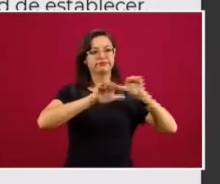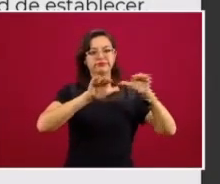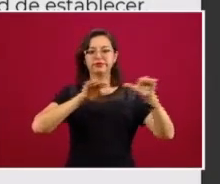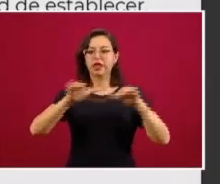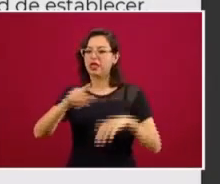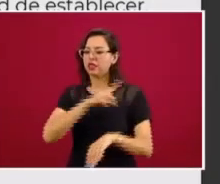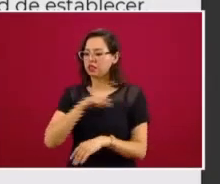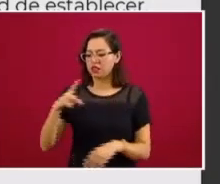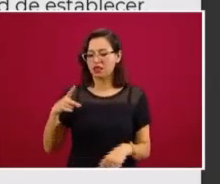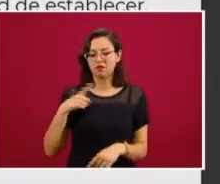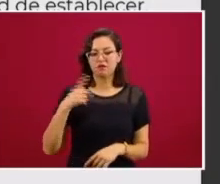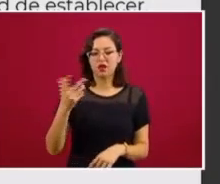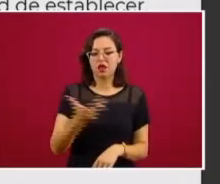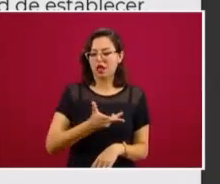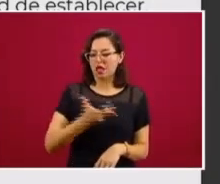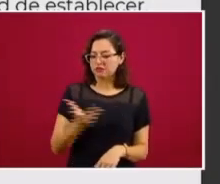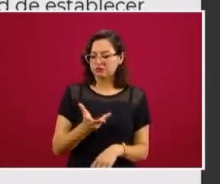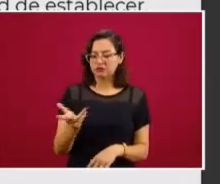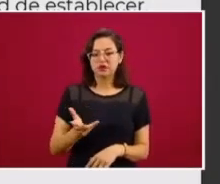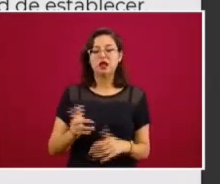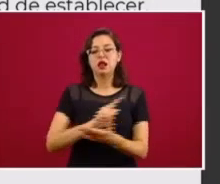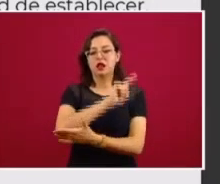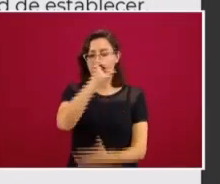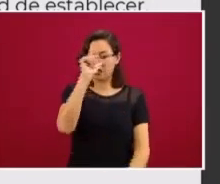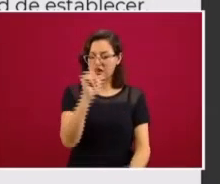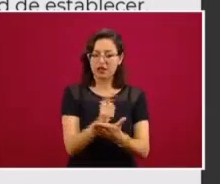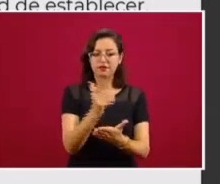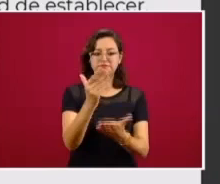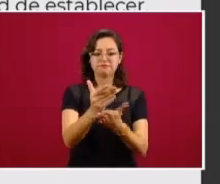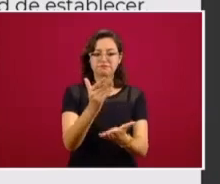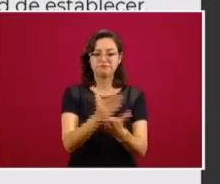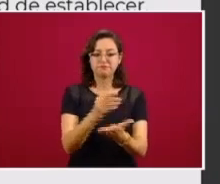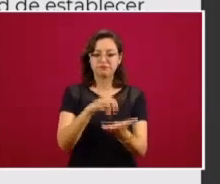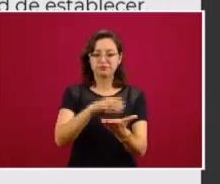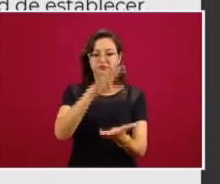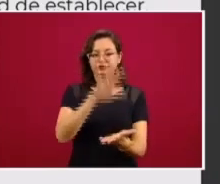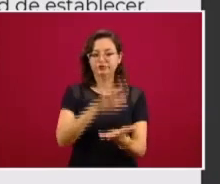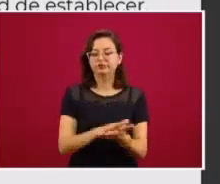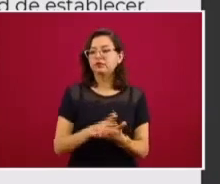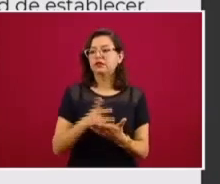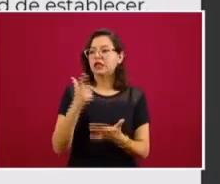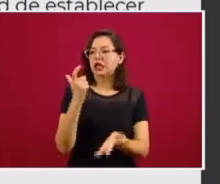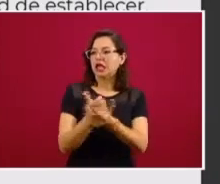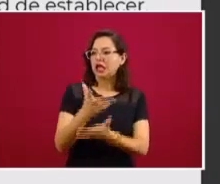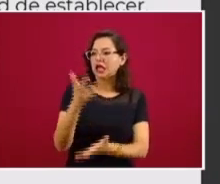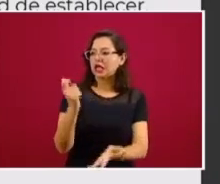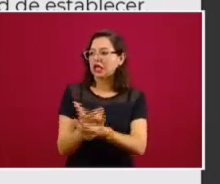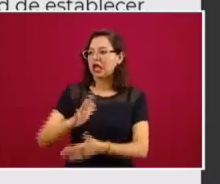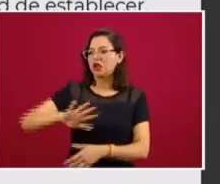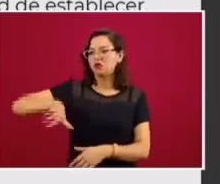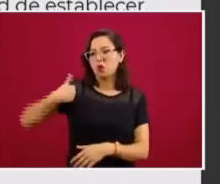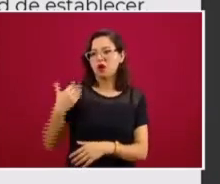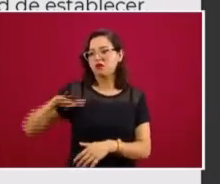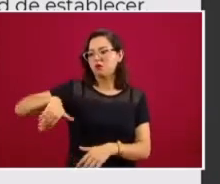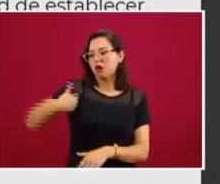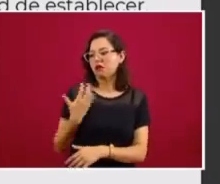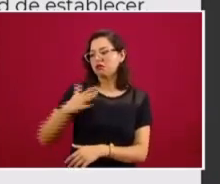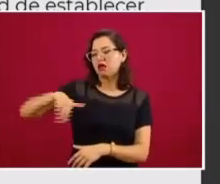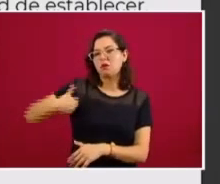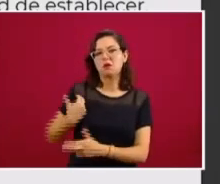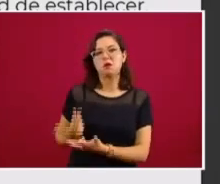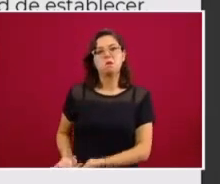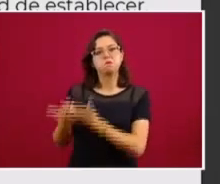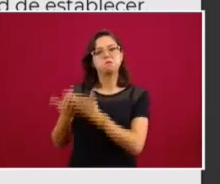para que dentro de sus marcos jurídicos eviten la especulación, el almacenamiento indebido, que